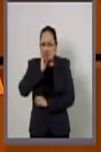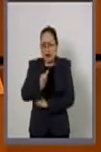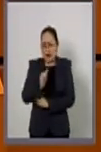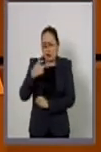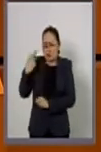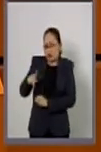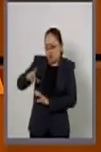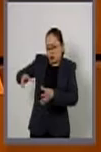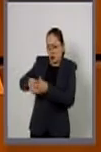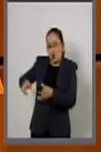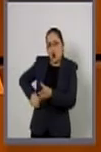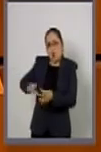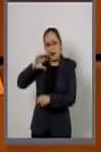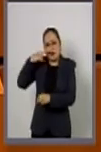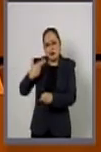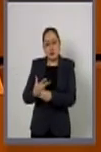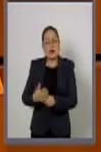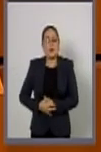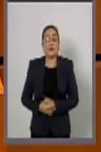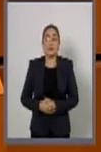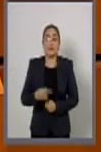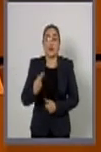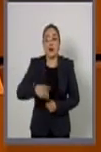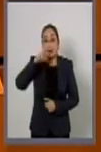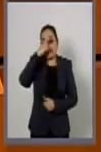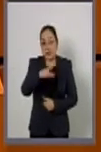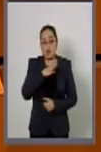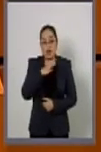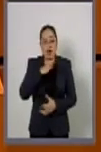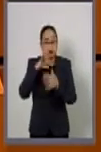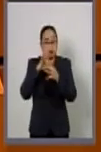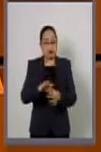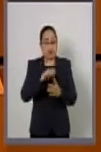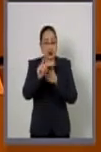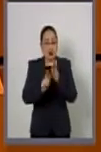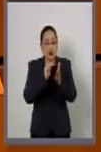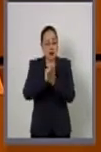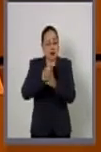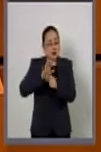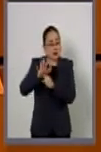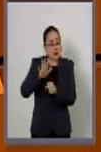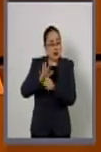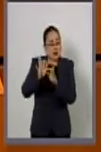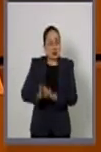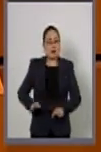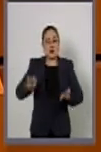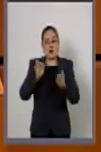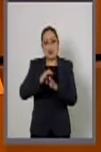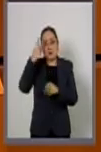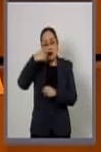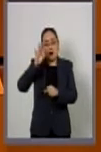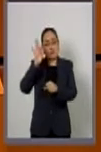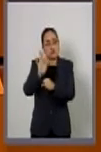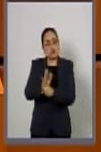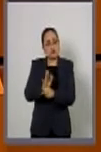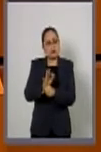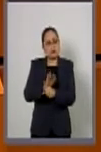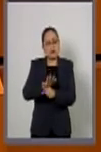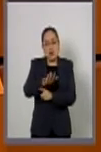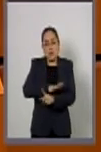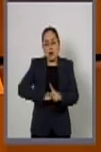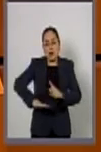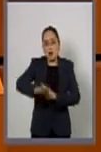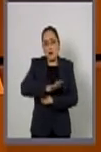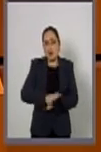México dispone de un marco normativo suficiente y robusto para la protección del medio